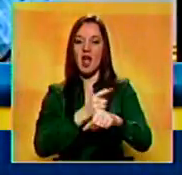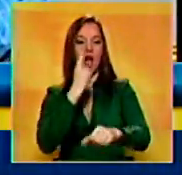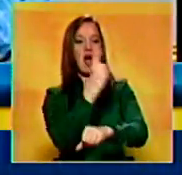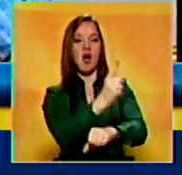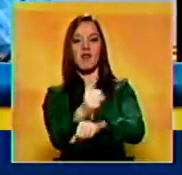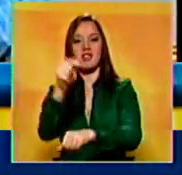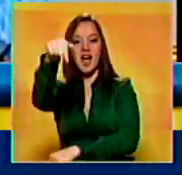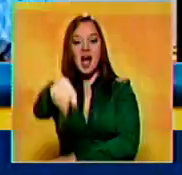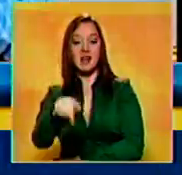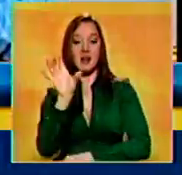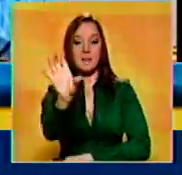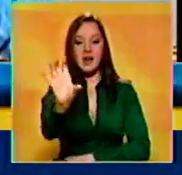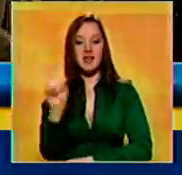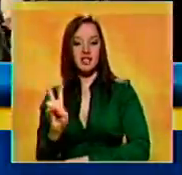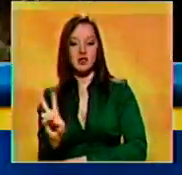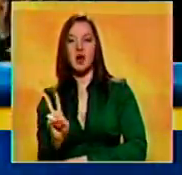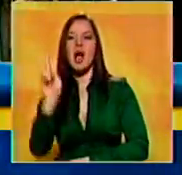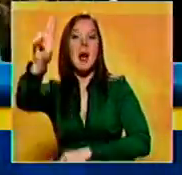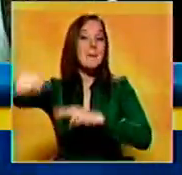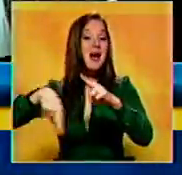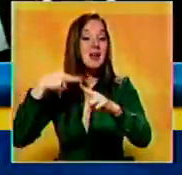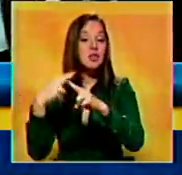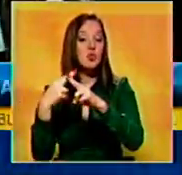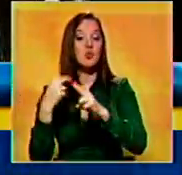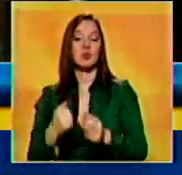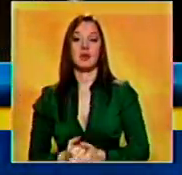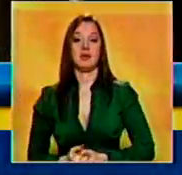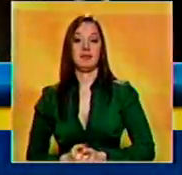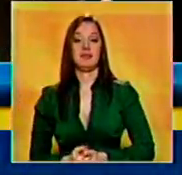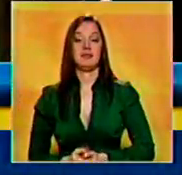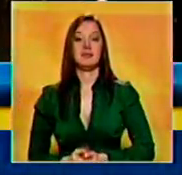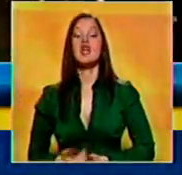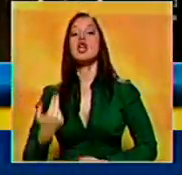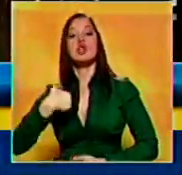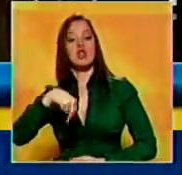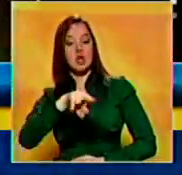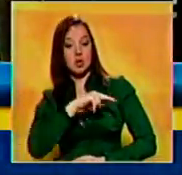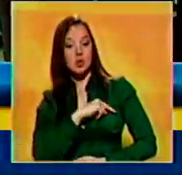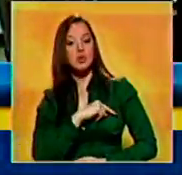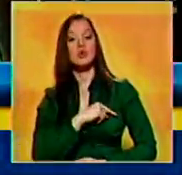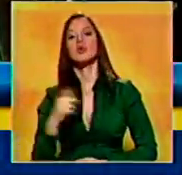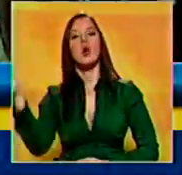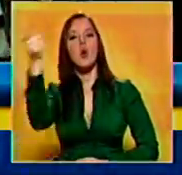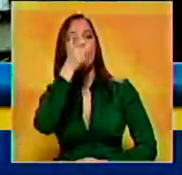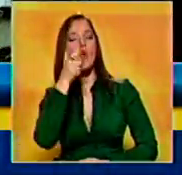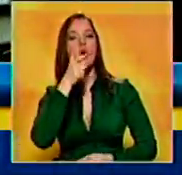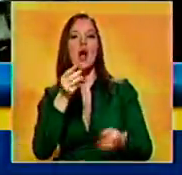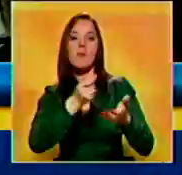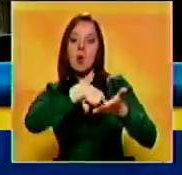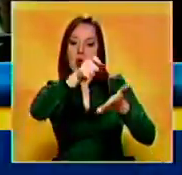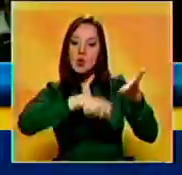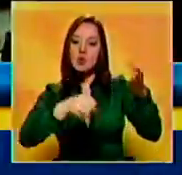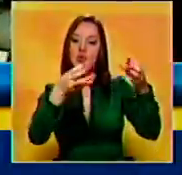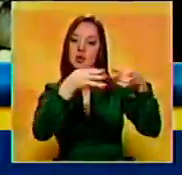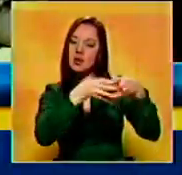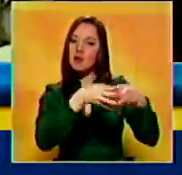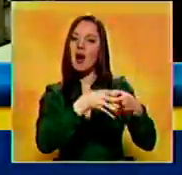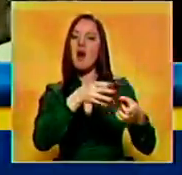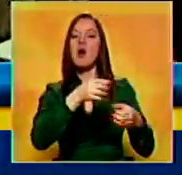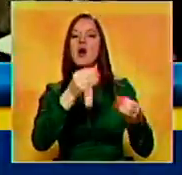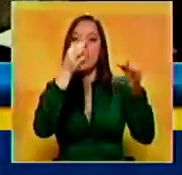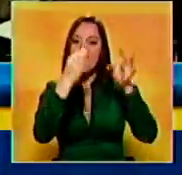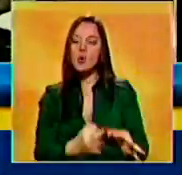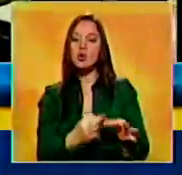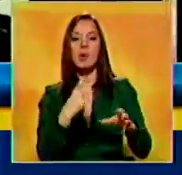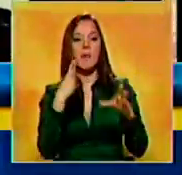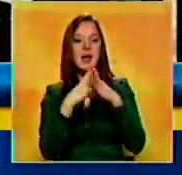más nunca lo van a hacer. Y abogamos por un contrato justo para los trabajadores y trabajadoras de toda